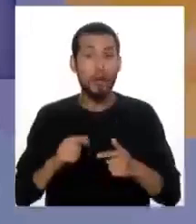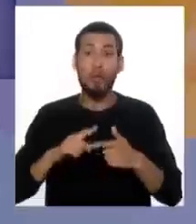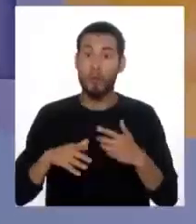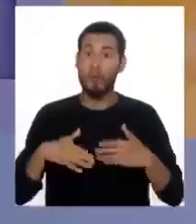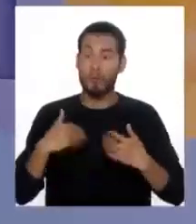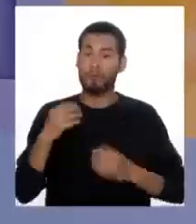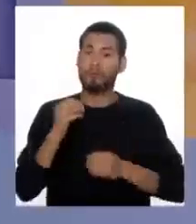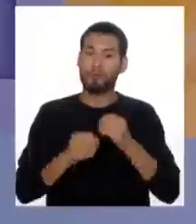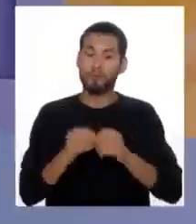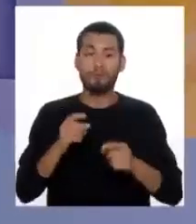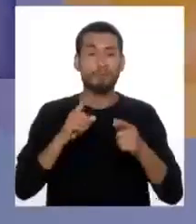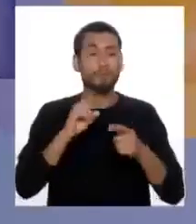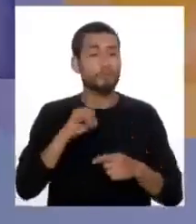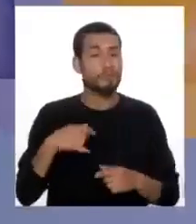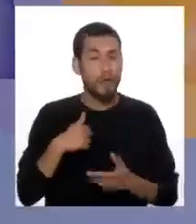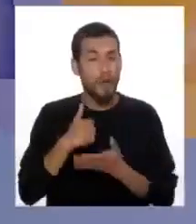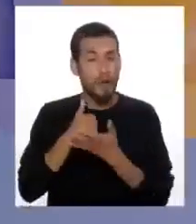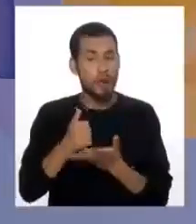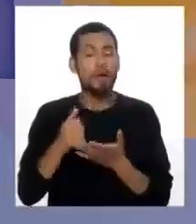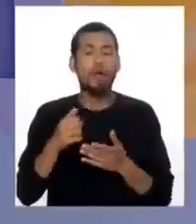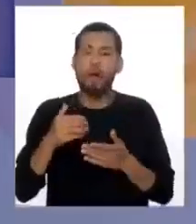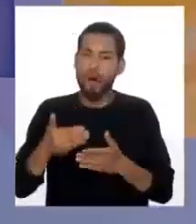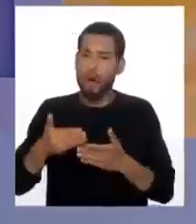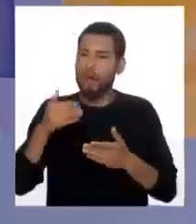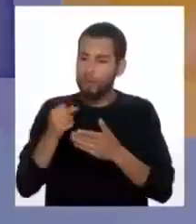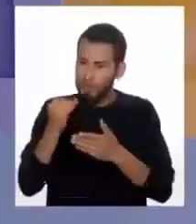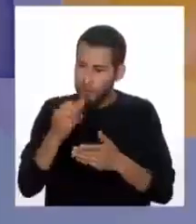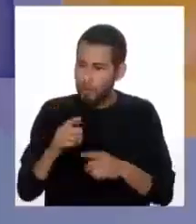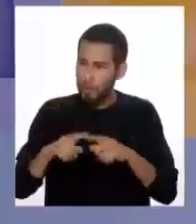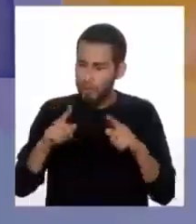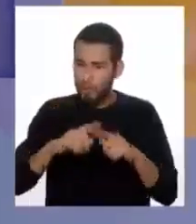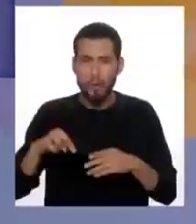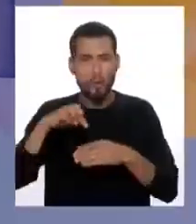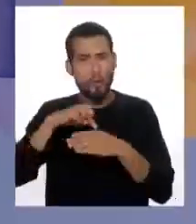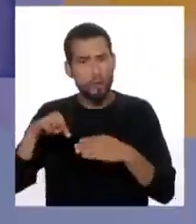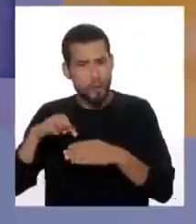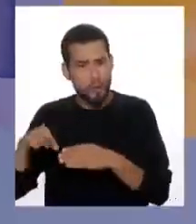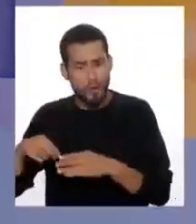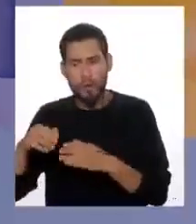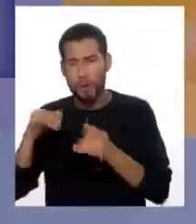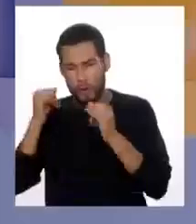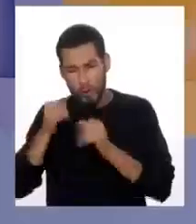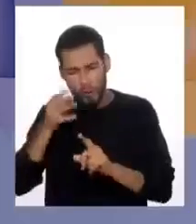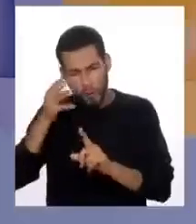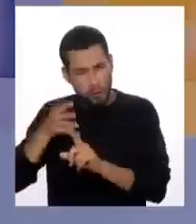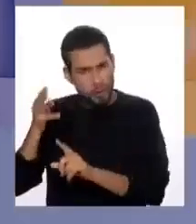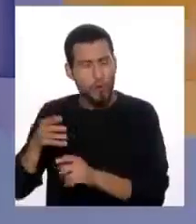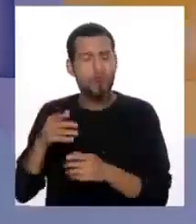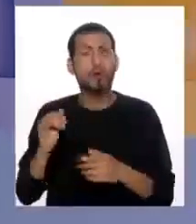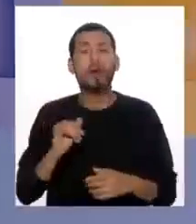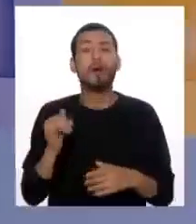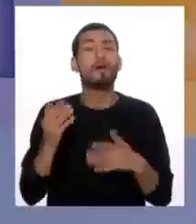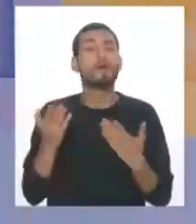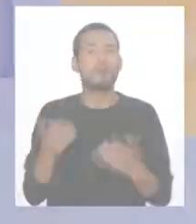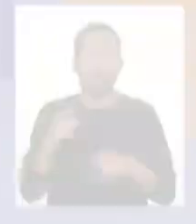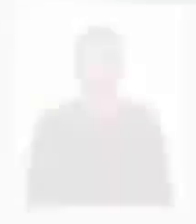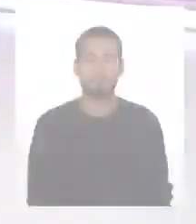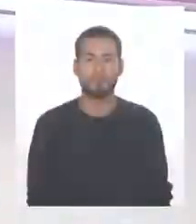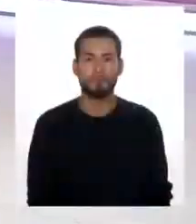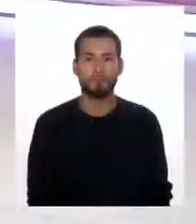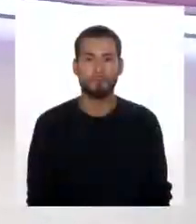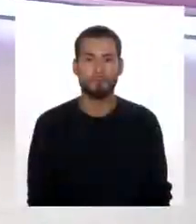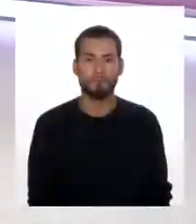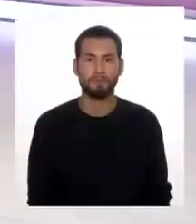resolver si la tratamos de manera multidisciplinaria, de manera individualizada y sobre todo si la tratamos a tiempo.